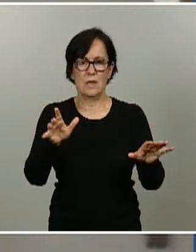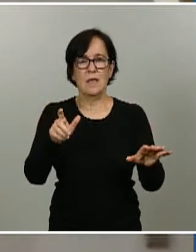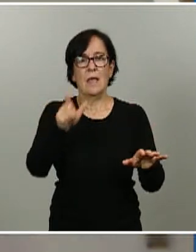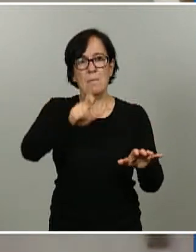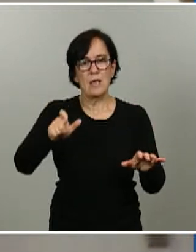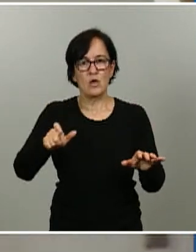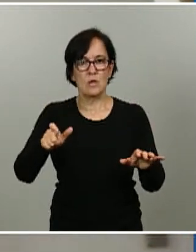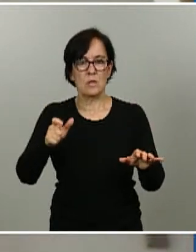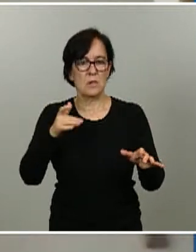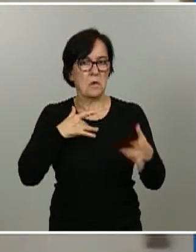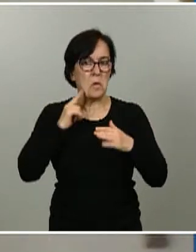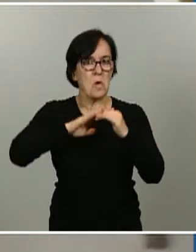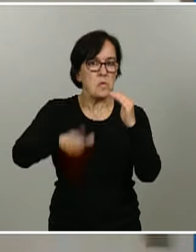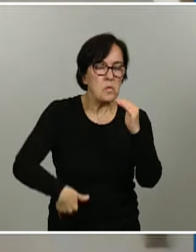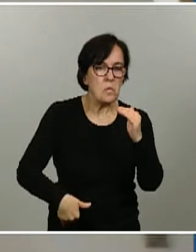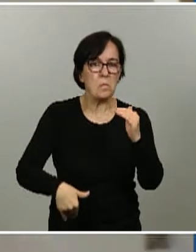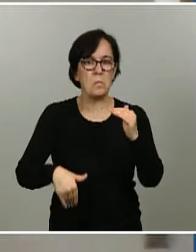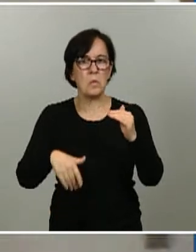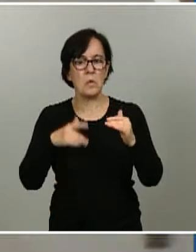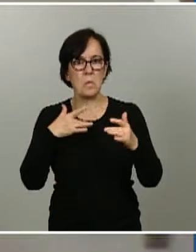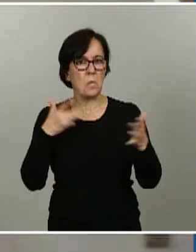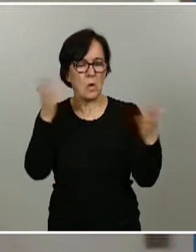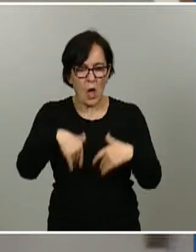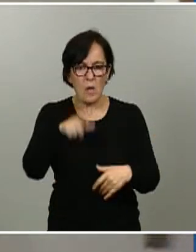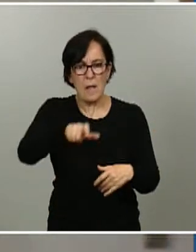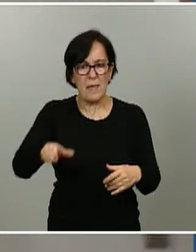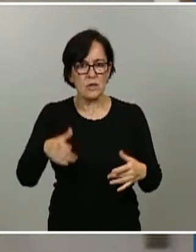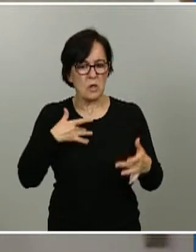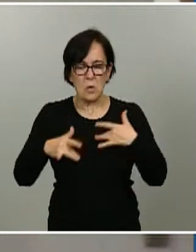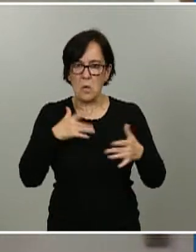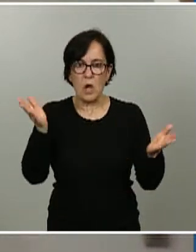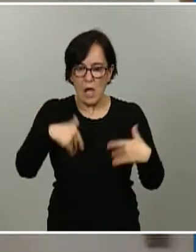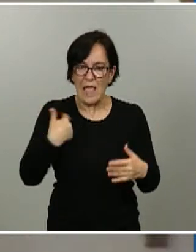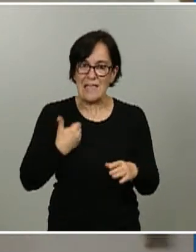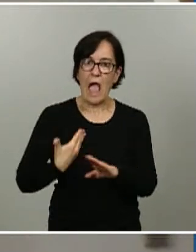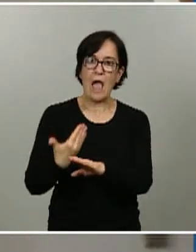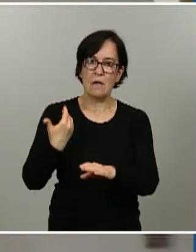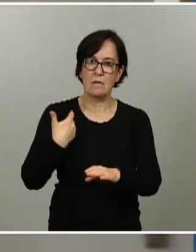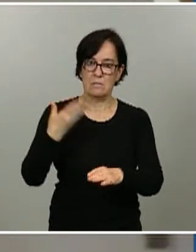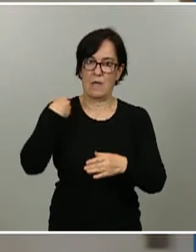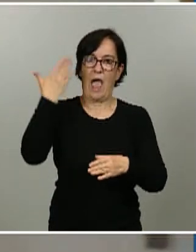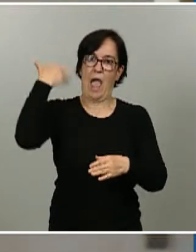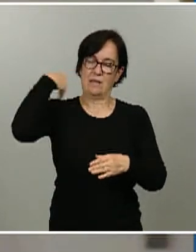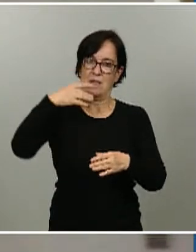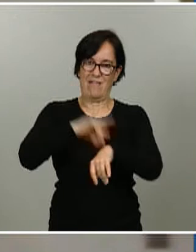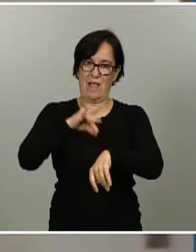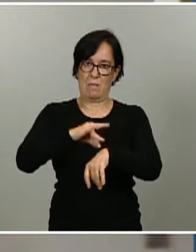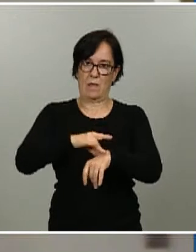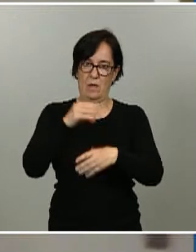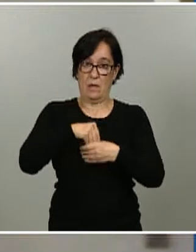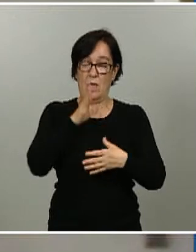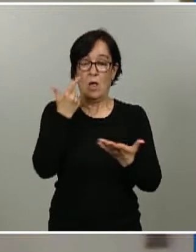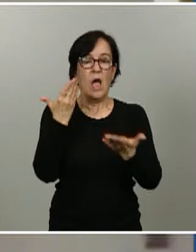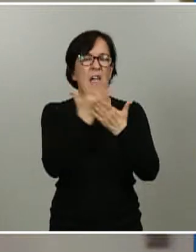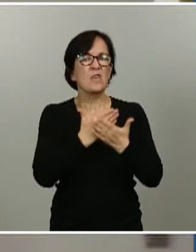o inferior de lo que se esperaba, cuántas personas asintomáticas han pasado la enfermedad. También si el estudio ha variado en algo